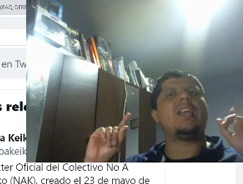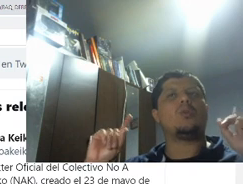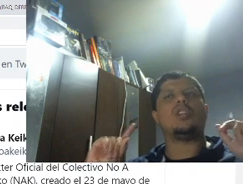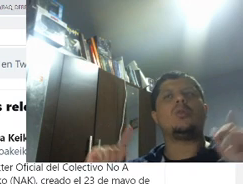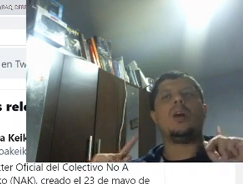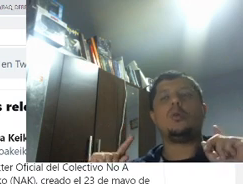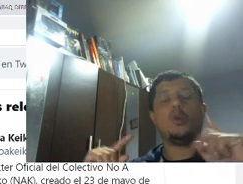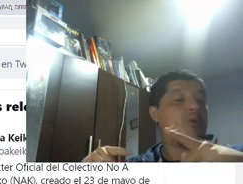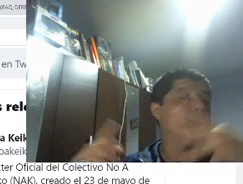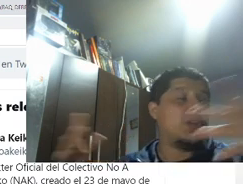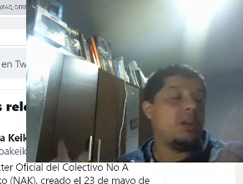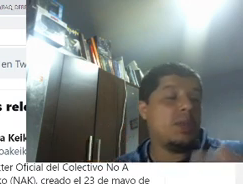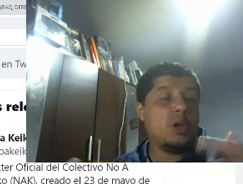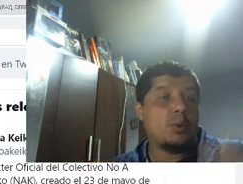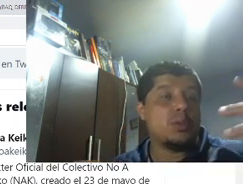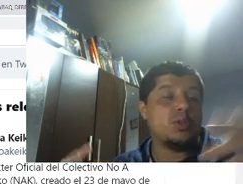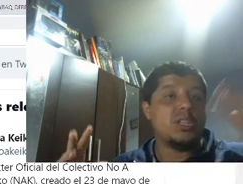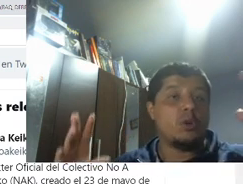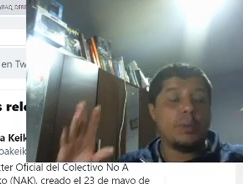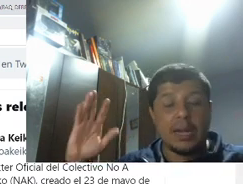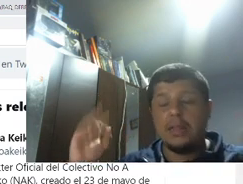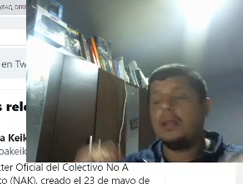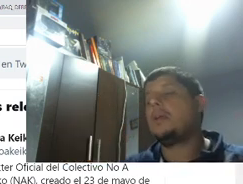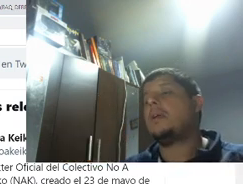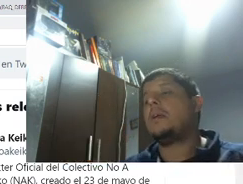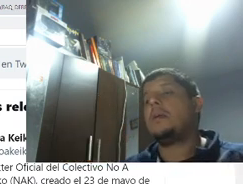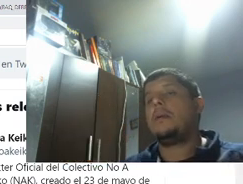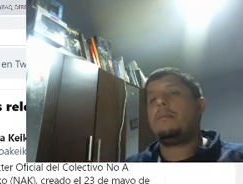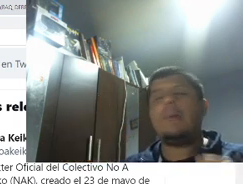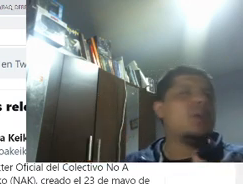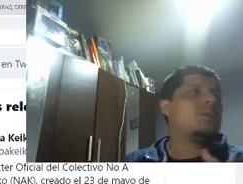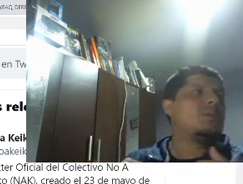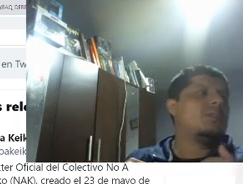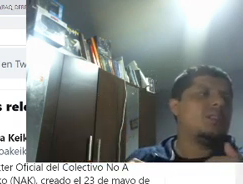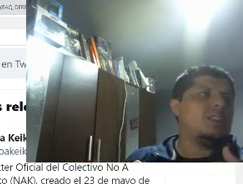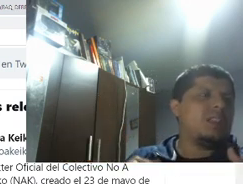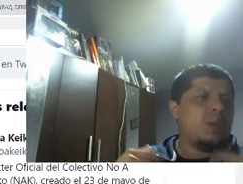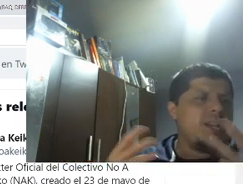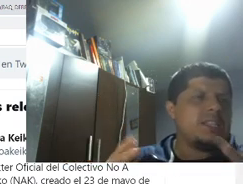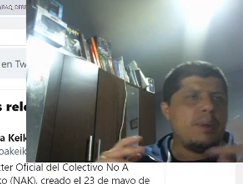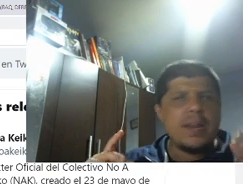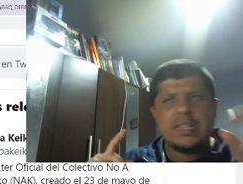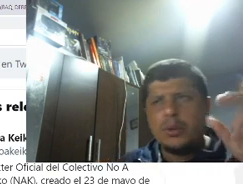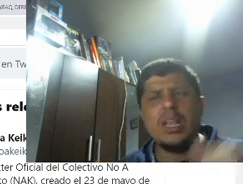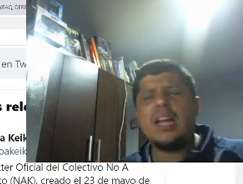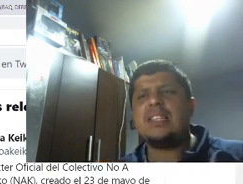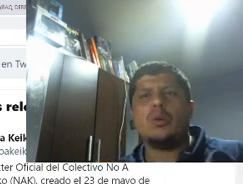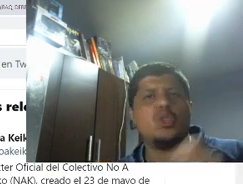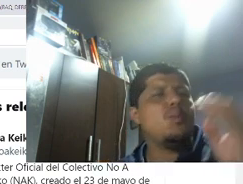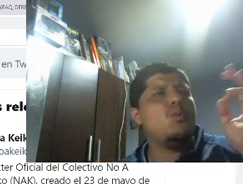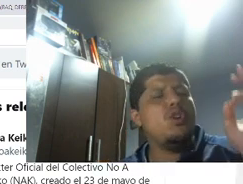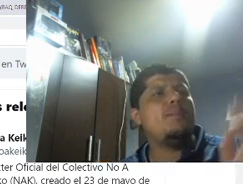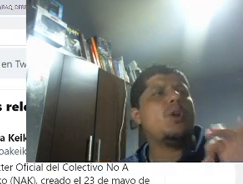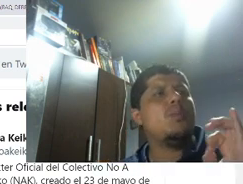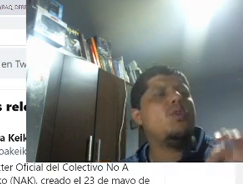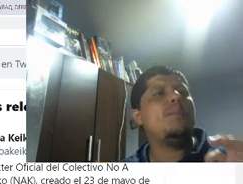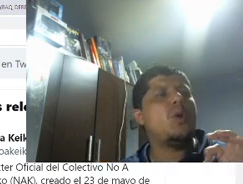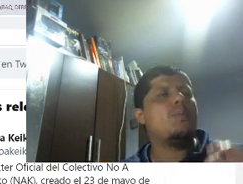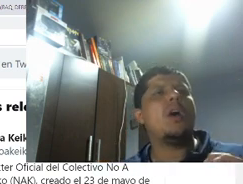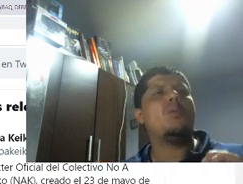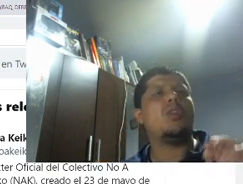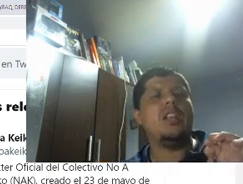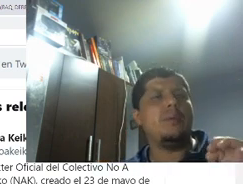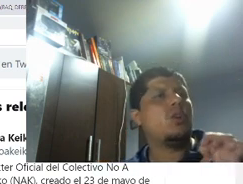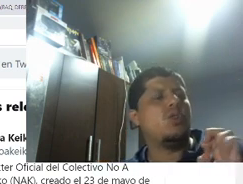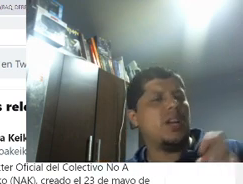proceder a escuchar un audio, no puedo poner el video por cuestiones de copyright, pero, de buenas a primeras debo indicarles algo, estoy muy, pero muy